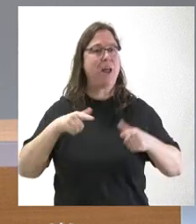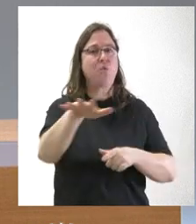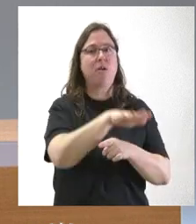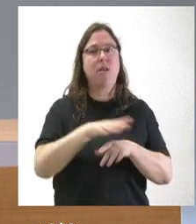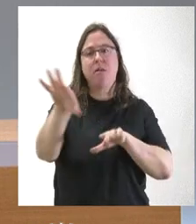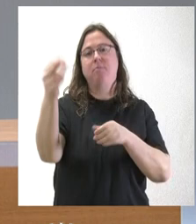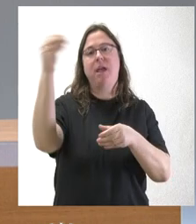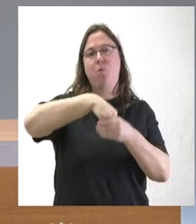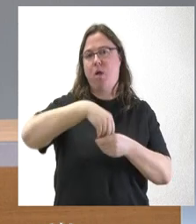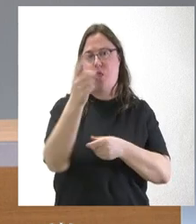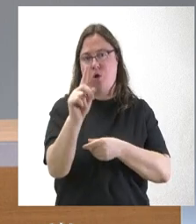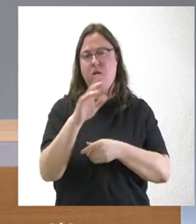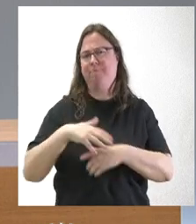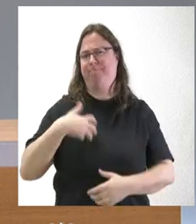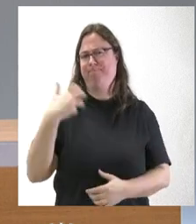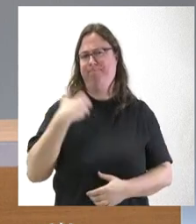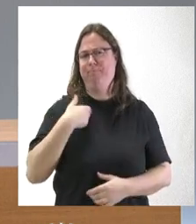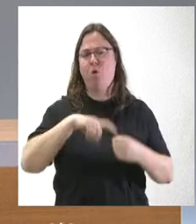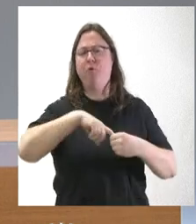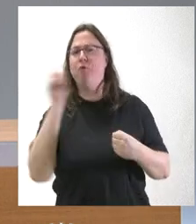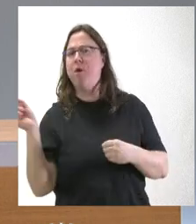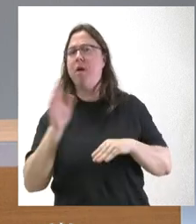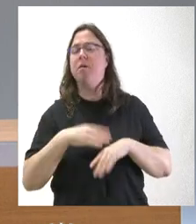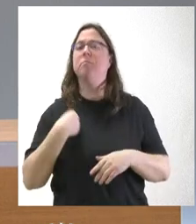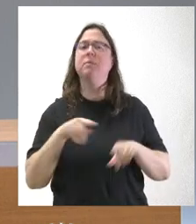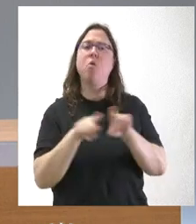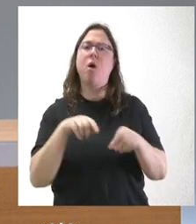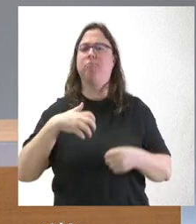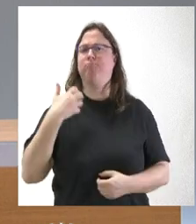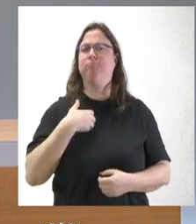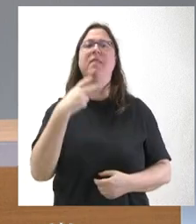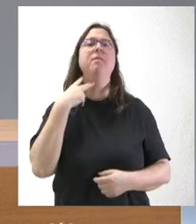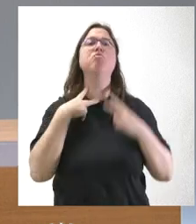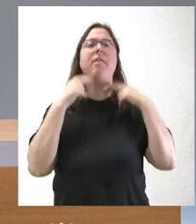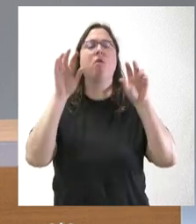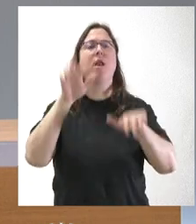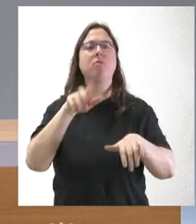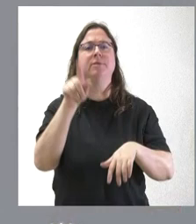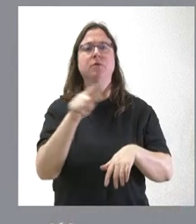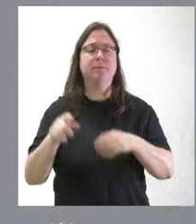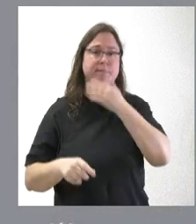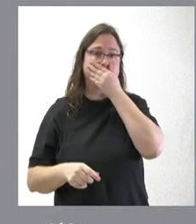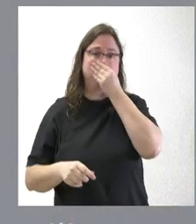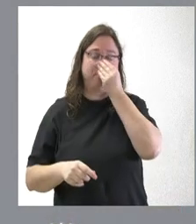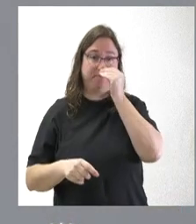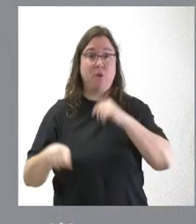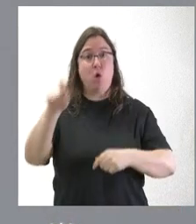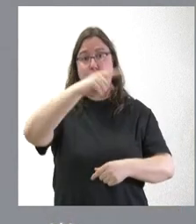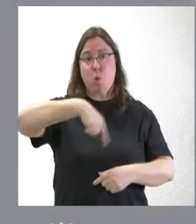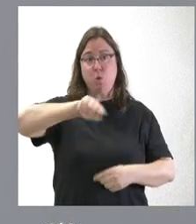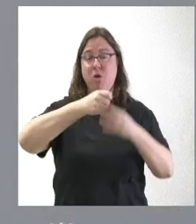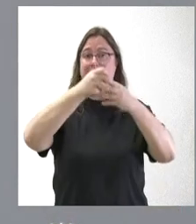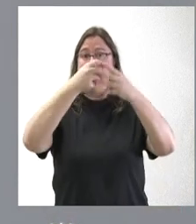habían sido incluidos y que se quejaban de esa exclusión, como también se ha quejado la Diputación de León? Bueno, nosotros el listado que